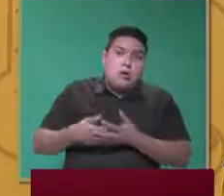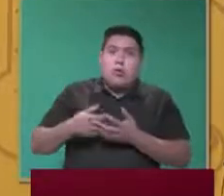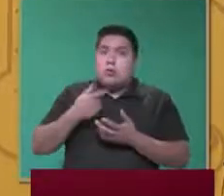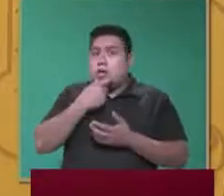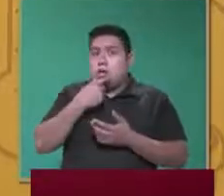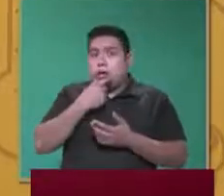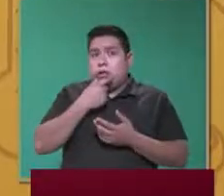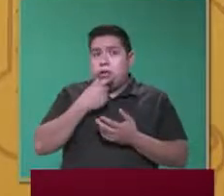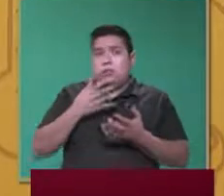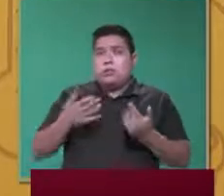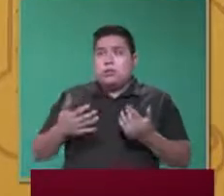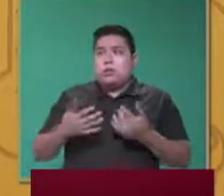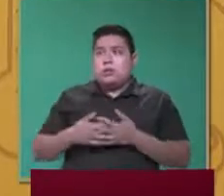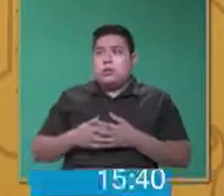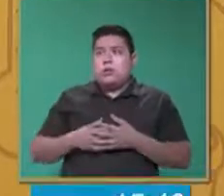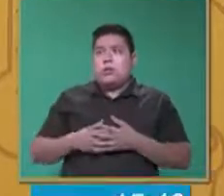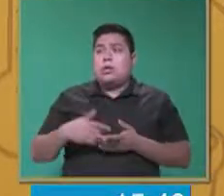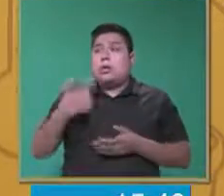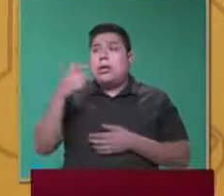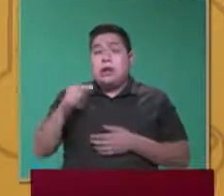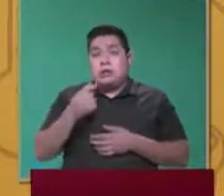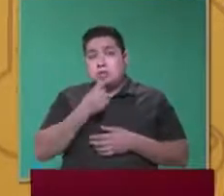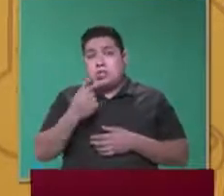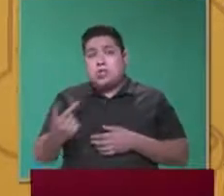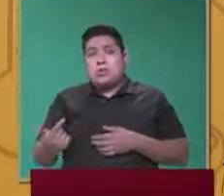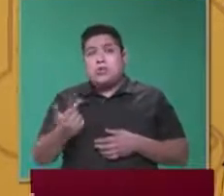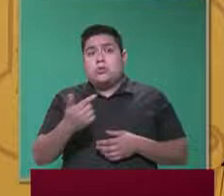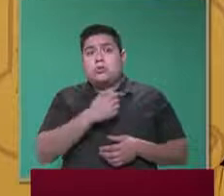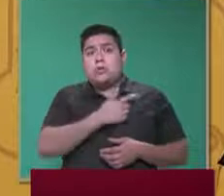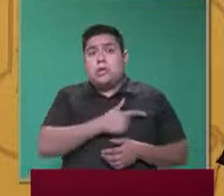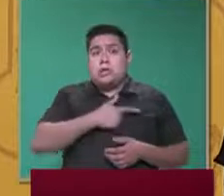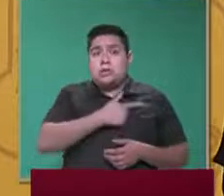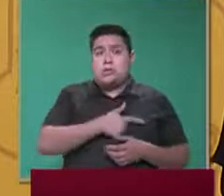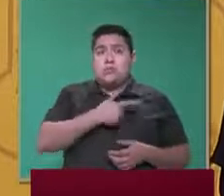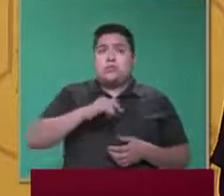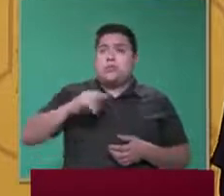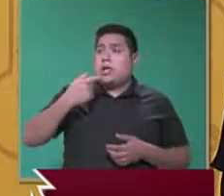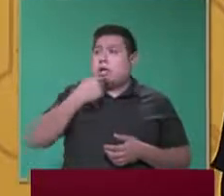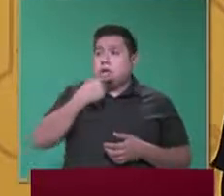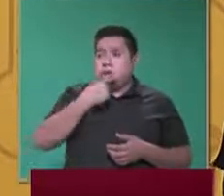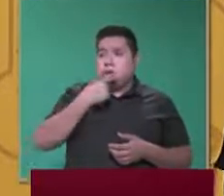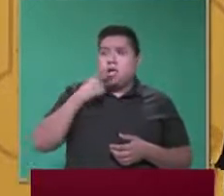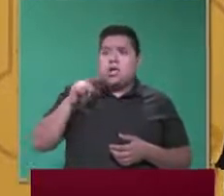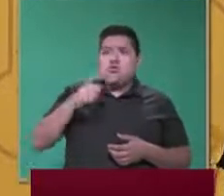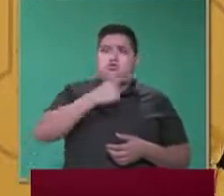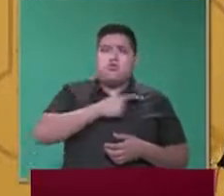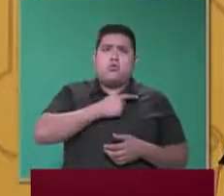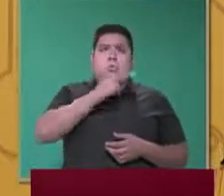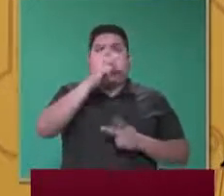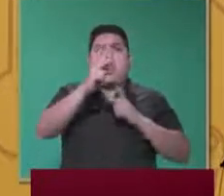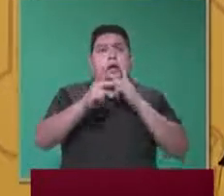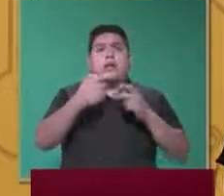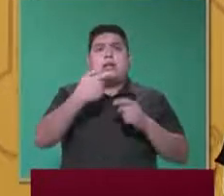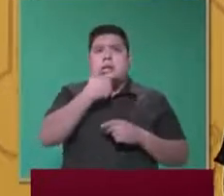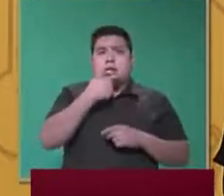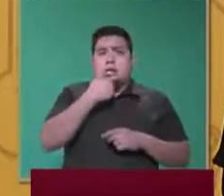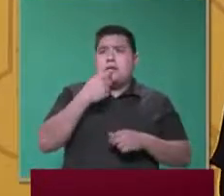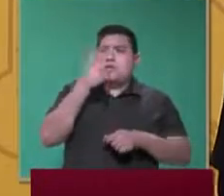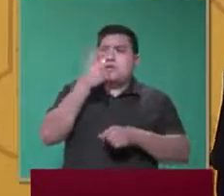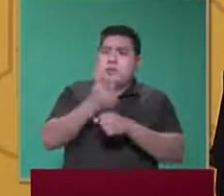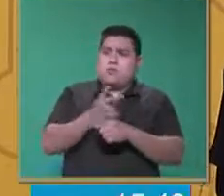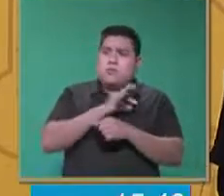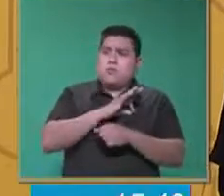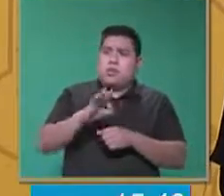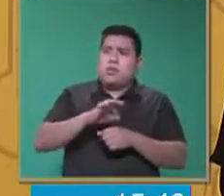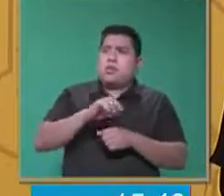en inglés, les gusta y ellos solos pueden identificar las palabras en inglés. Asimismo, también